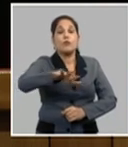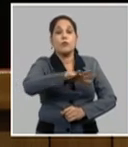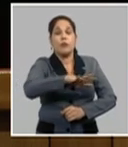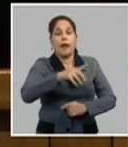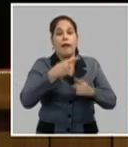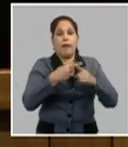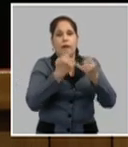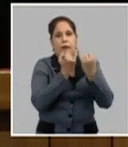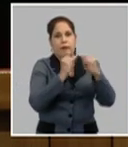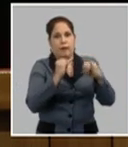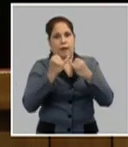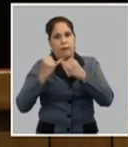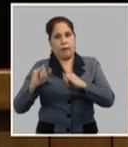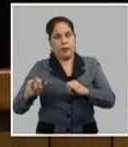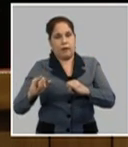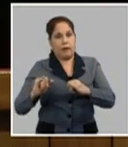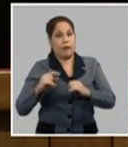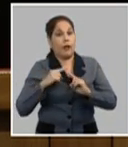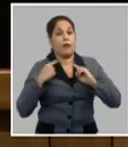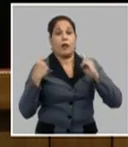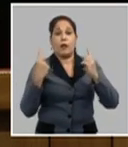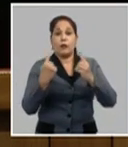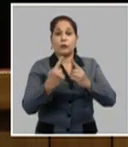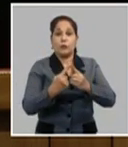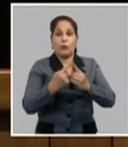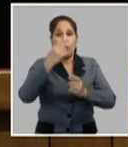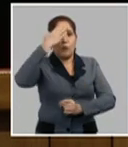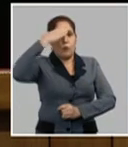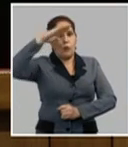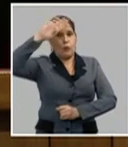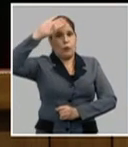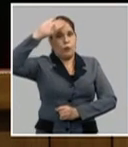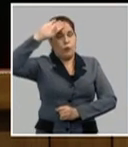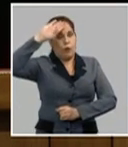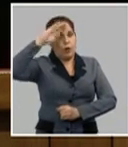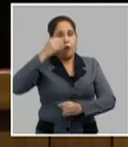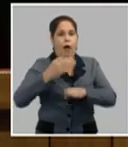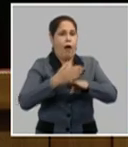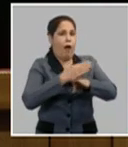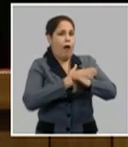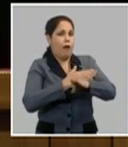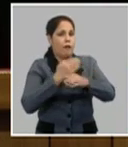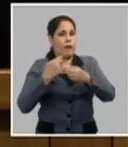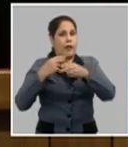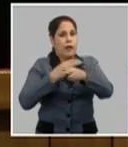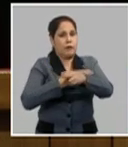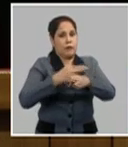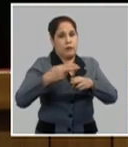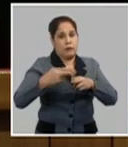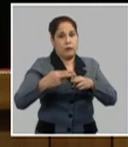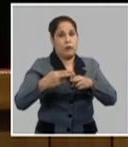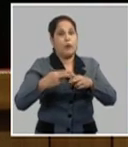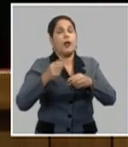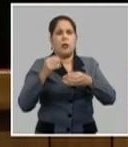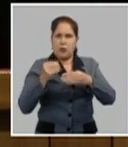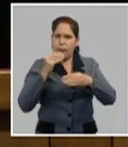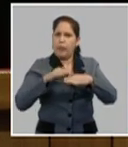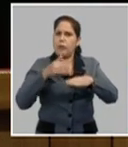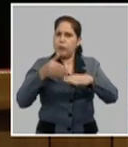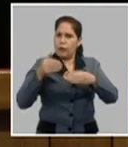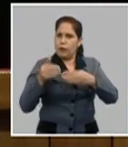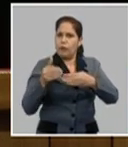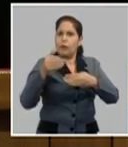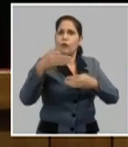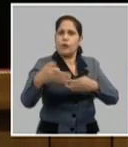independencia de las generaciones de patriotas que nos antecedieron y de las que los han